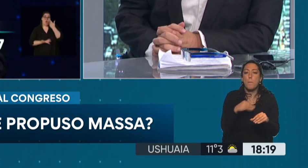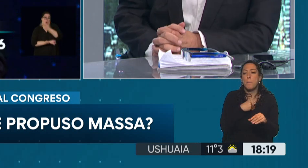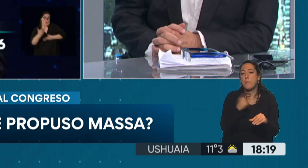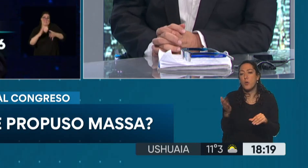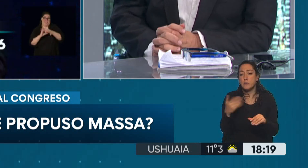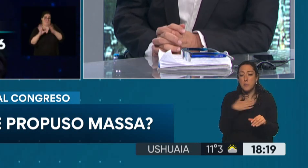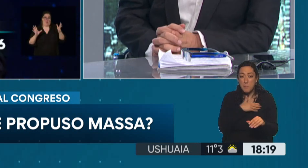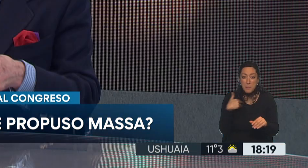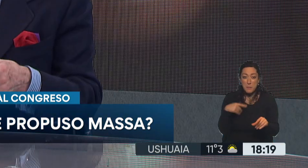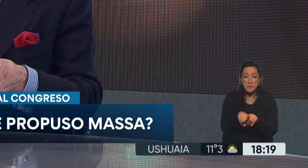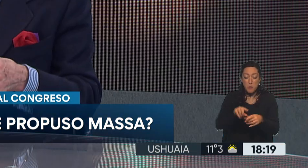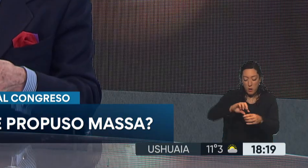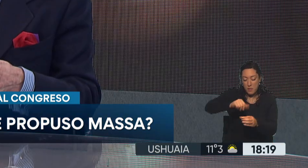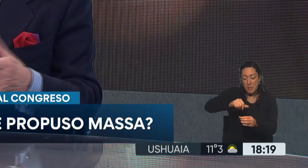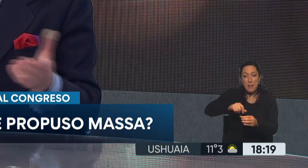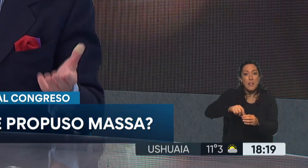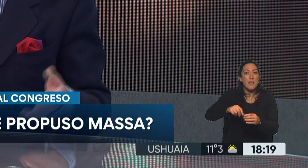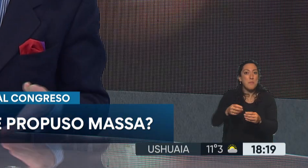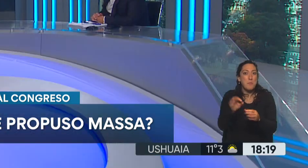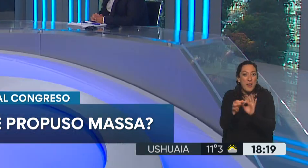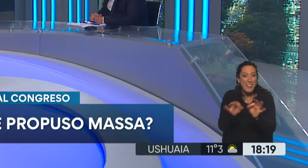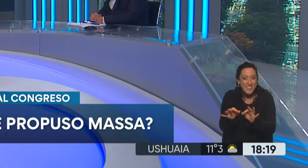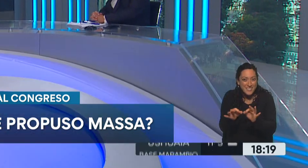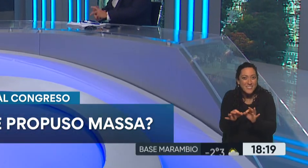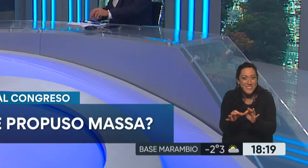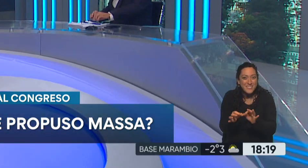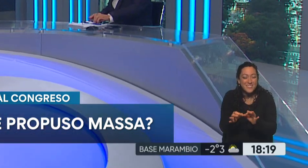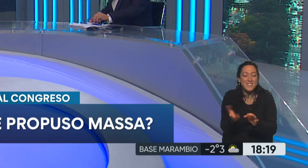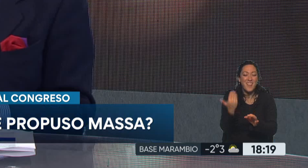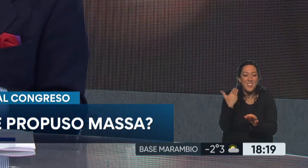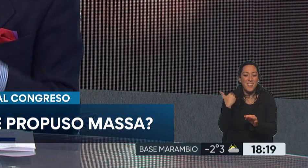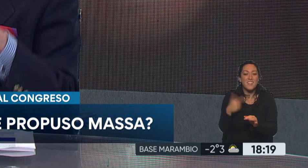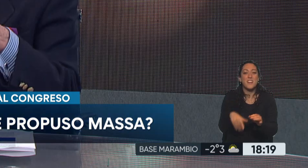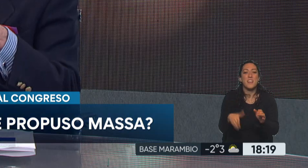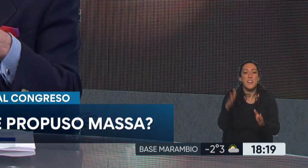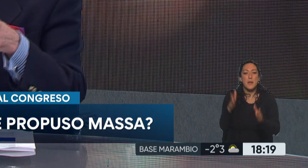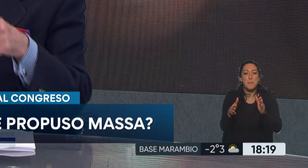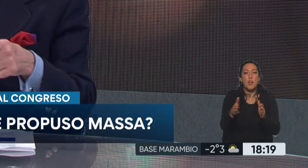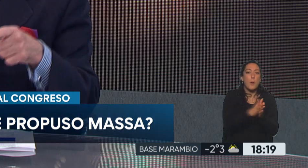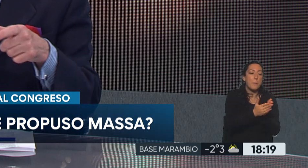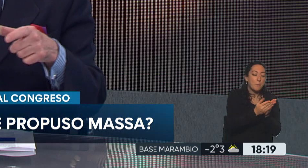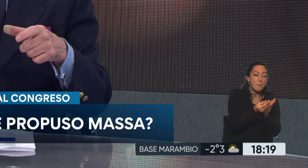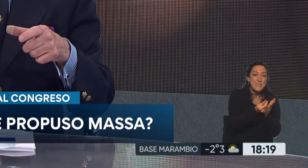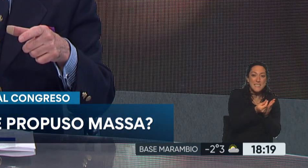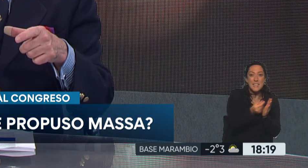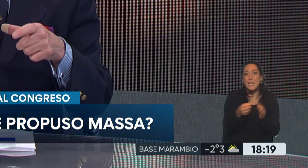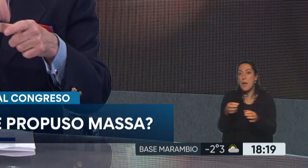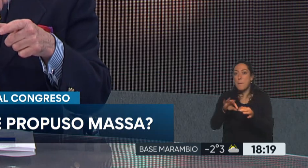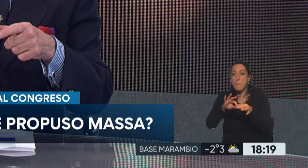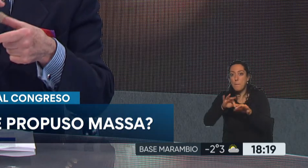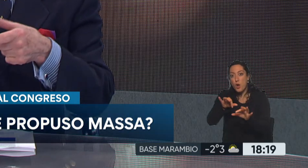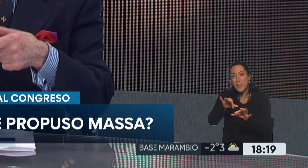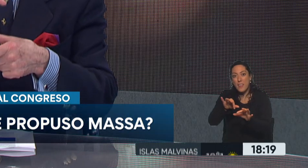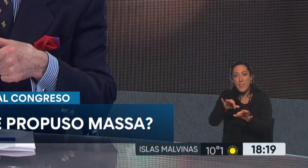tenía monedero que hacía clic, clac para la moneda. Sí, claro. Claro. ¿Cómo no? En una época hubo billetera y monedero. Exactamente.